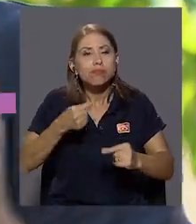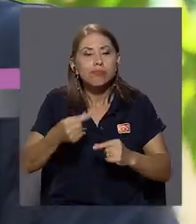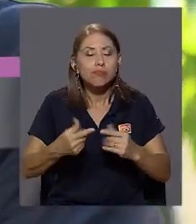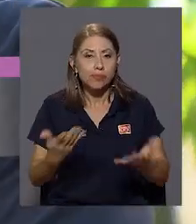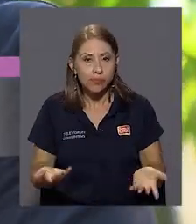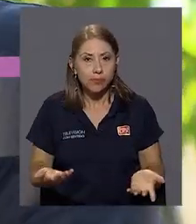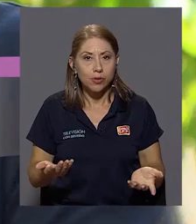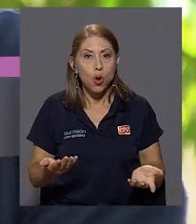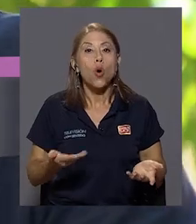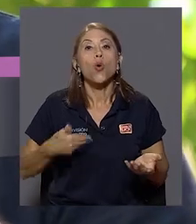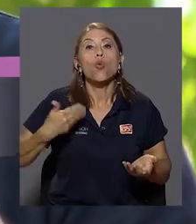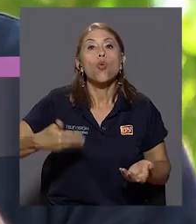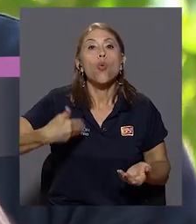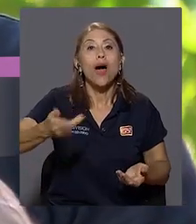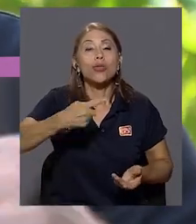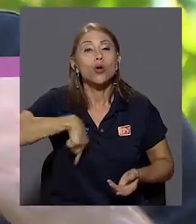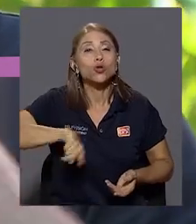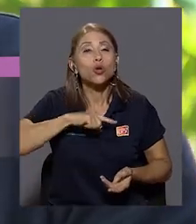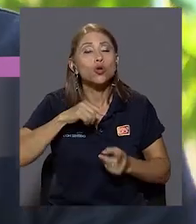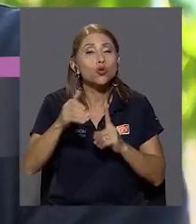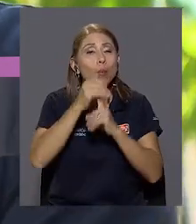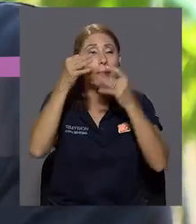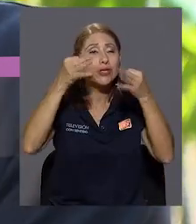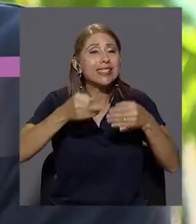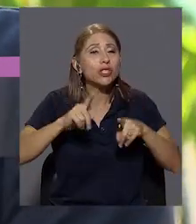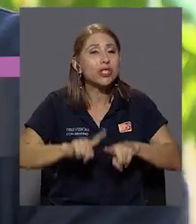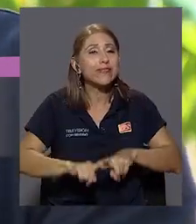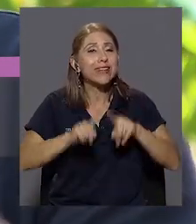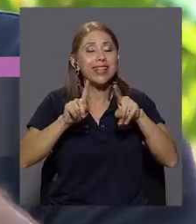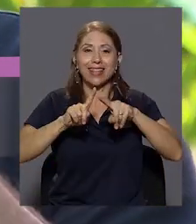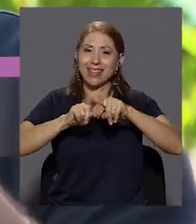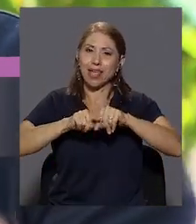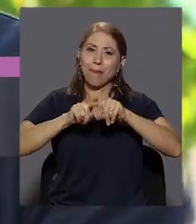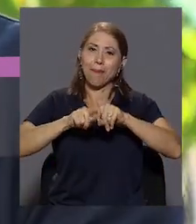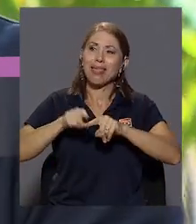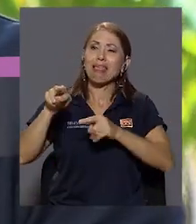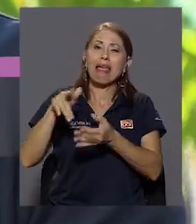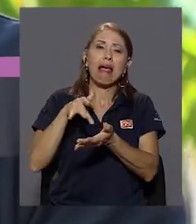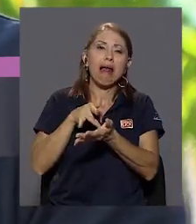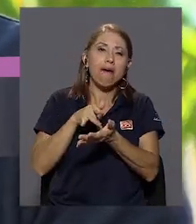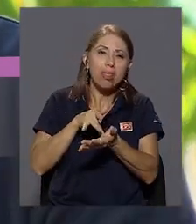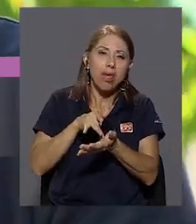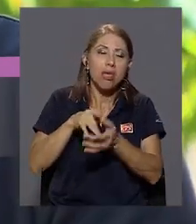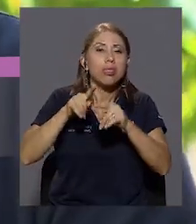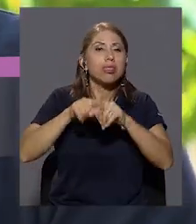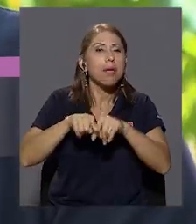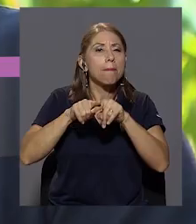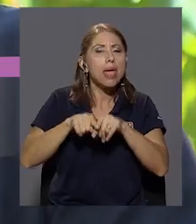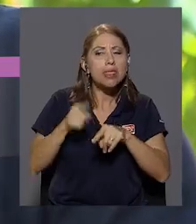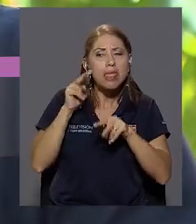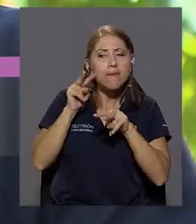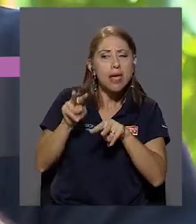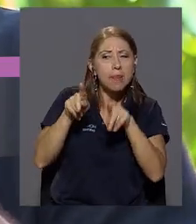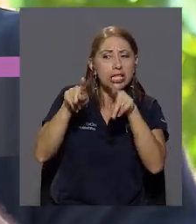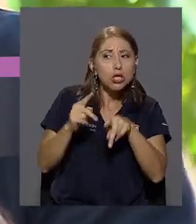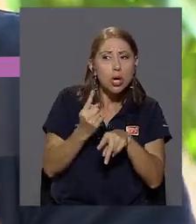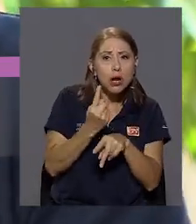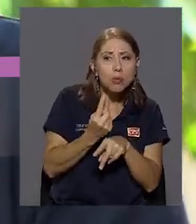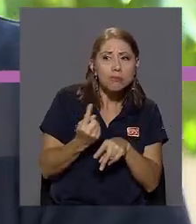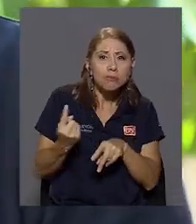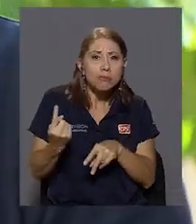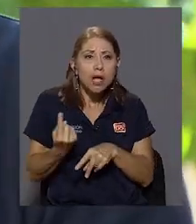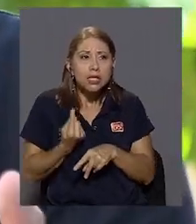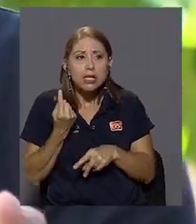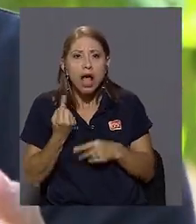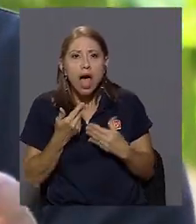vamos a ir pasando a otros elementos, depende de la gravedad, depende de qué tanto se vaya aislando la persona, depende